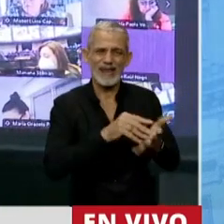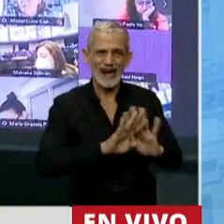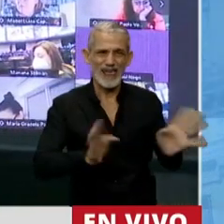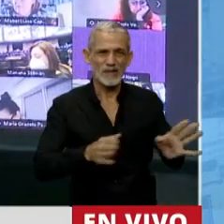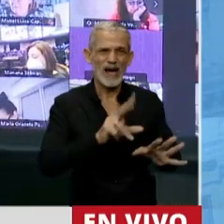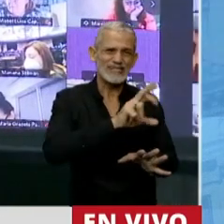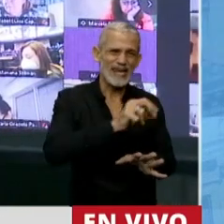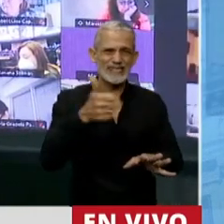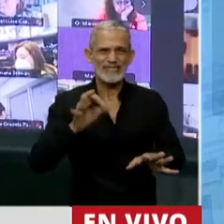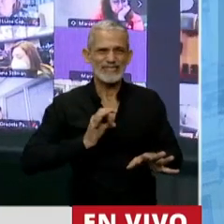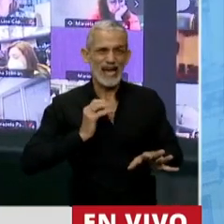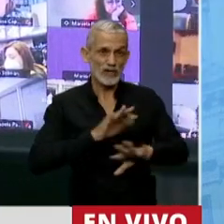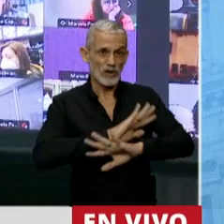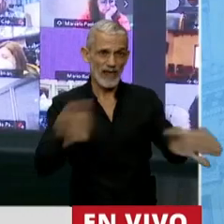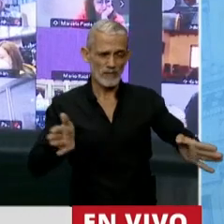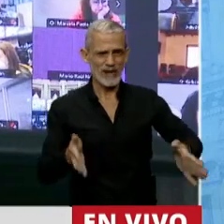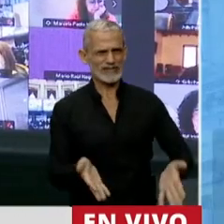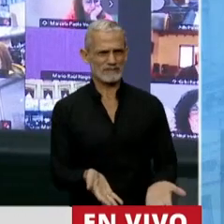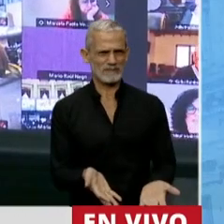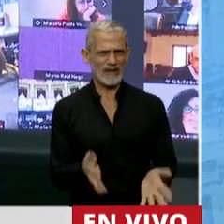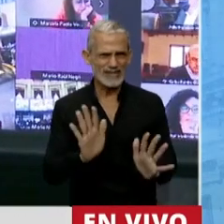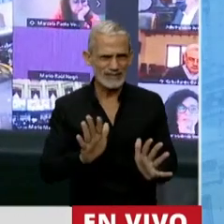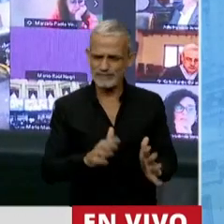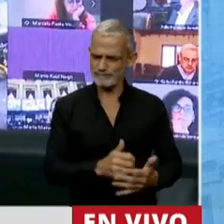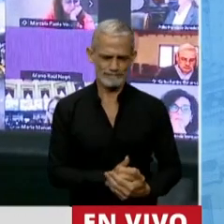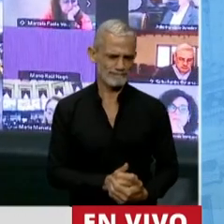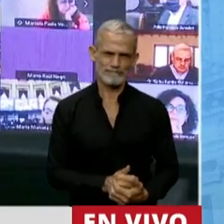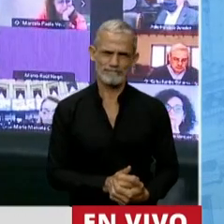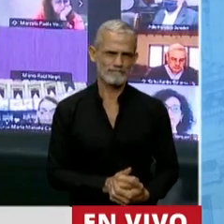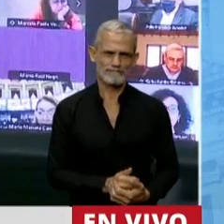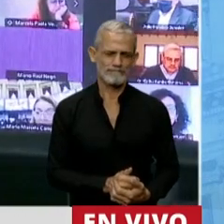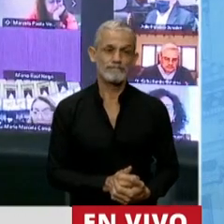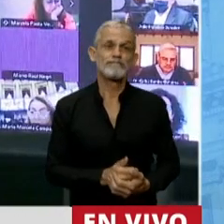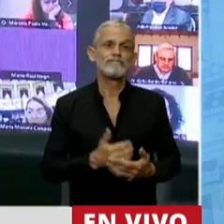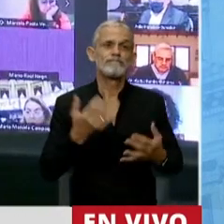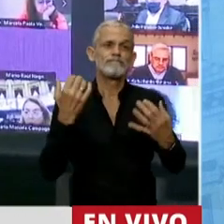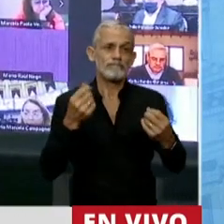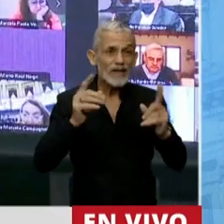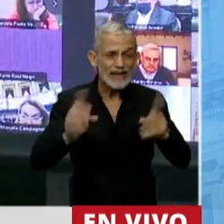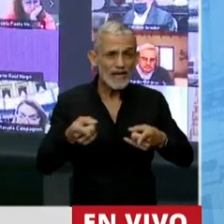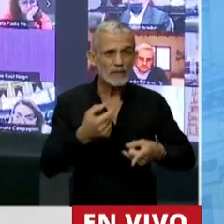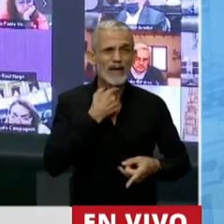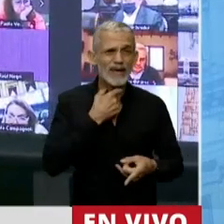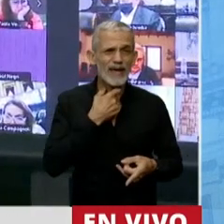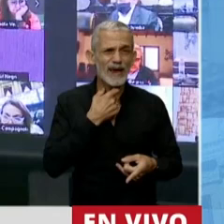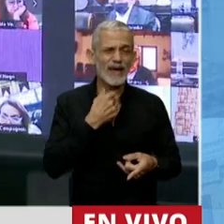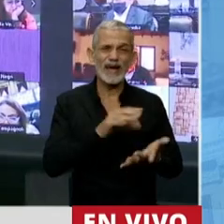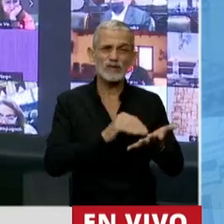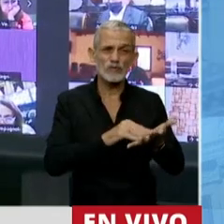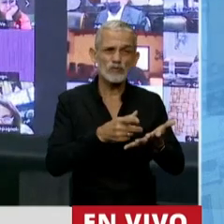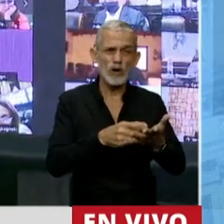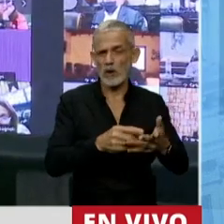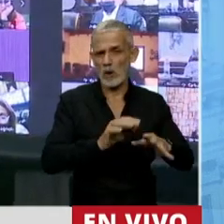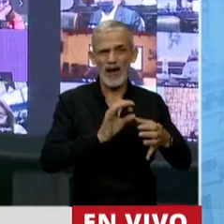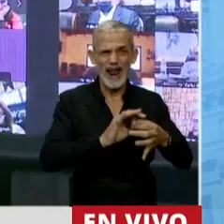entre 30 y 60 años, y que a su vez pretende impedir el uso y la